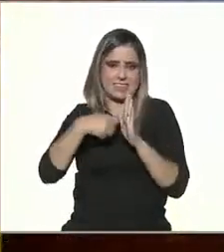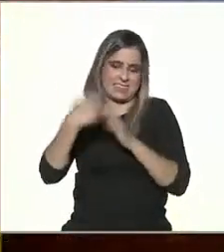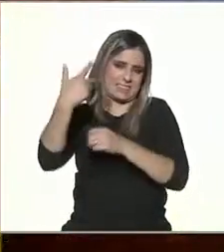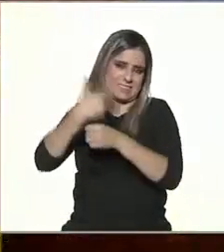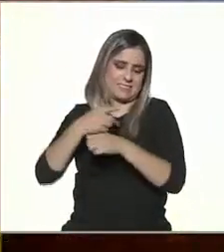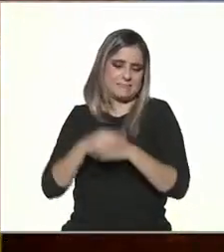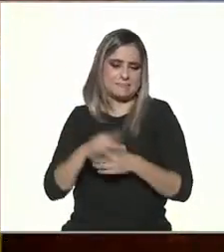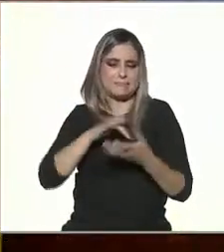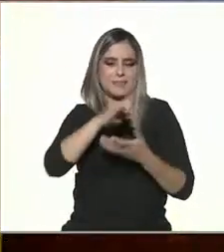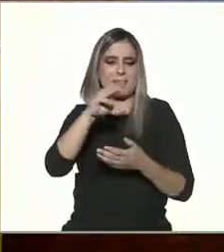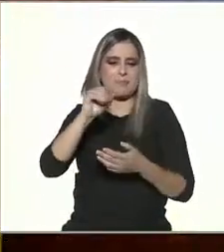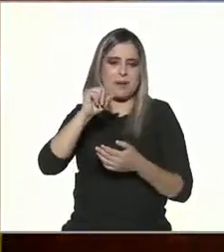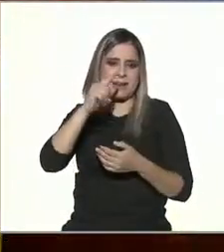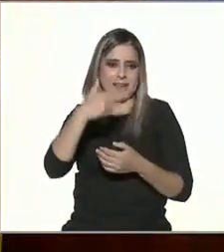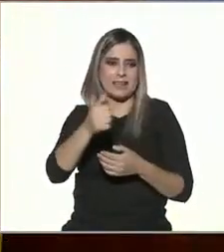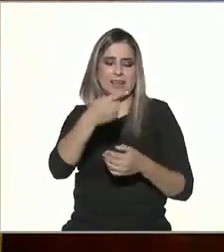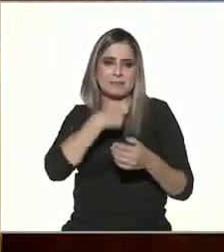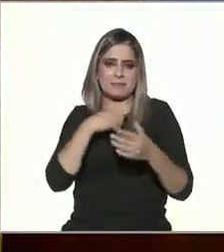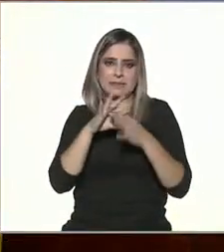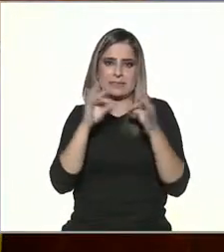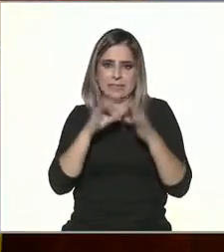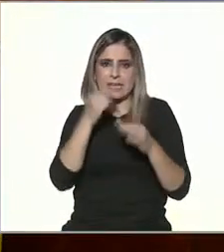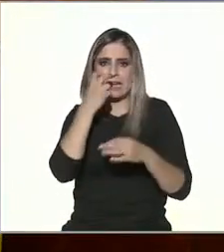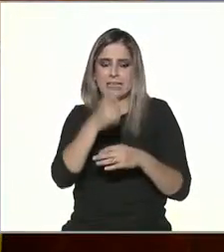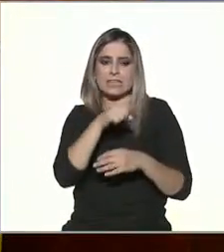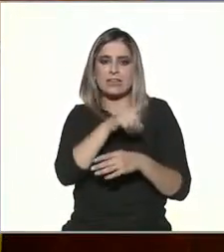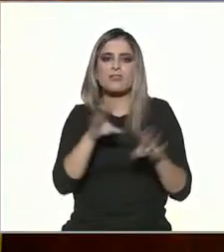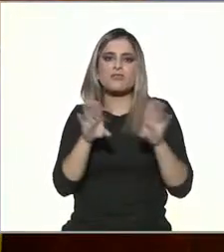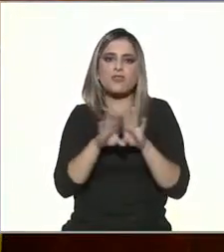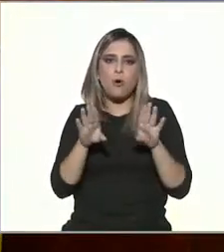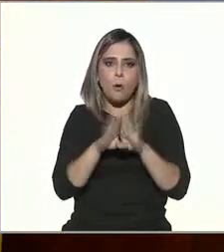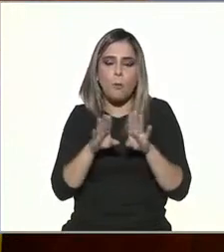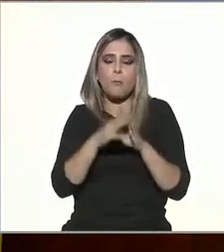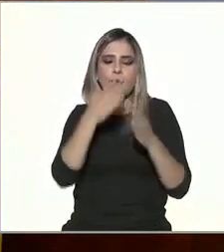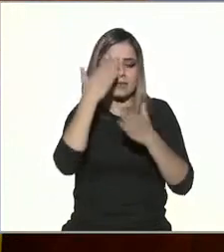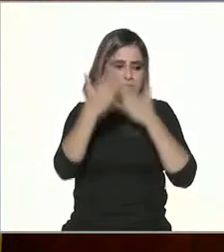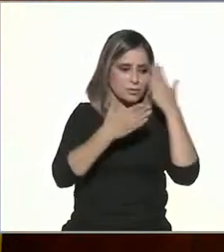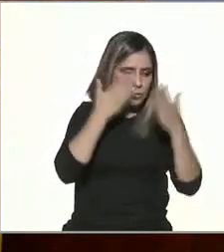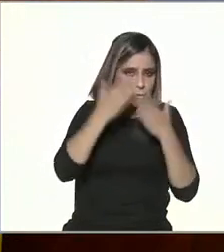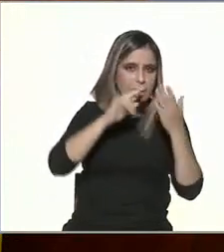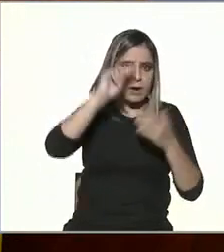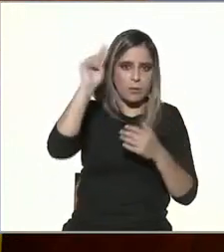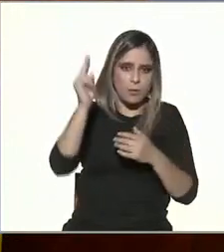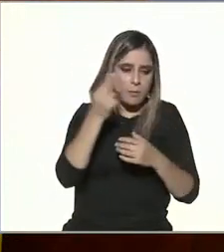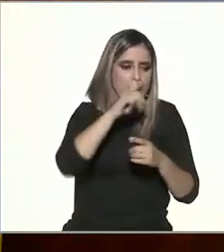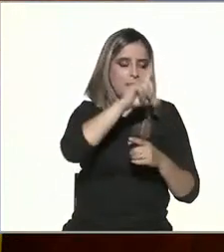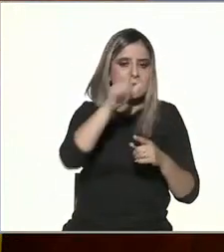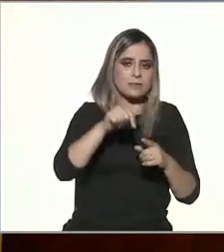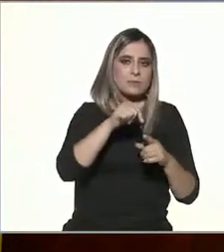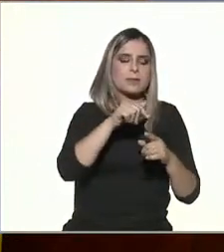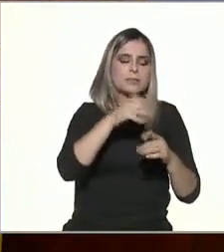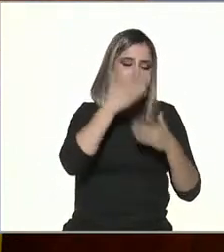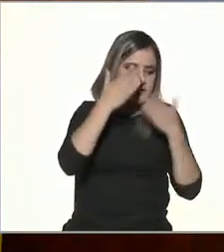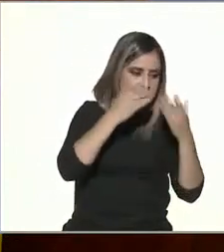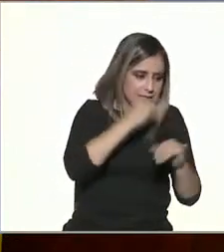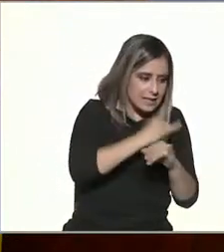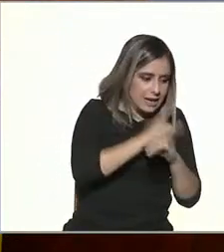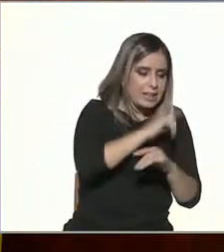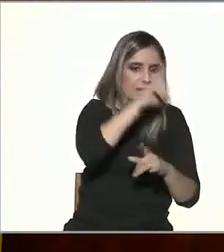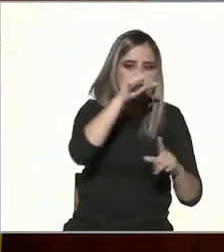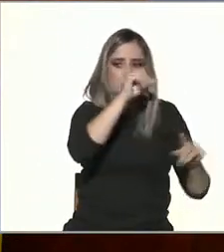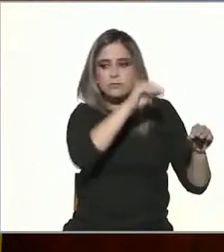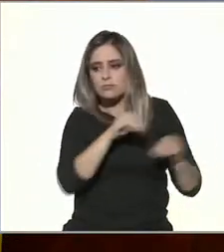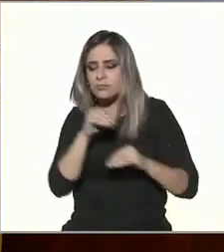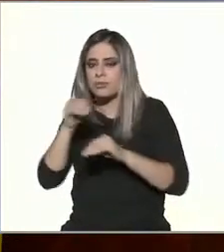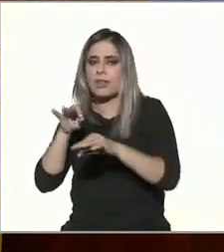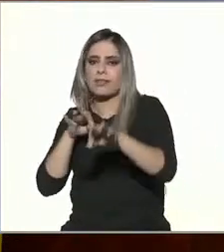Gracias a Marta Neves por contarnos cómo es que ella llevó su licenciatura a las redes sociales para nivelar o